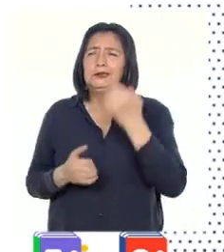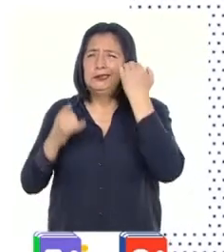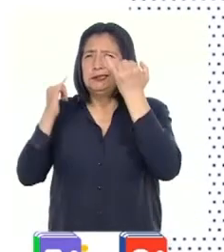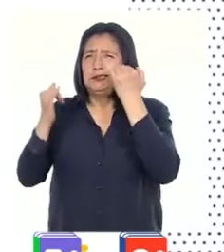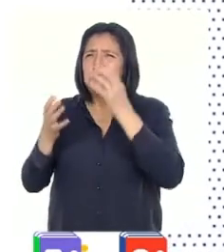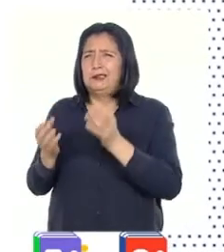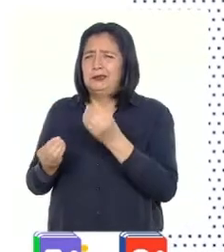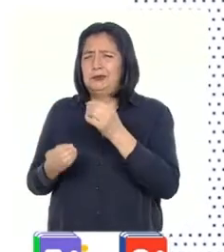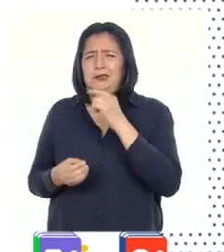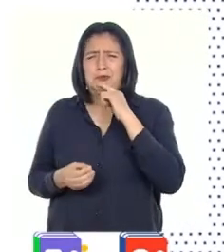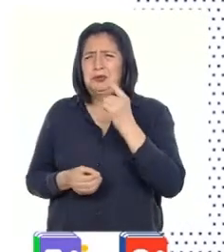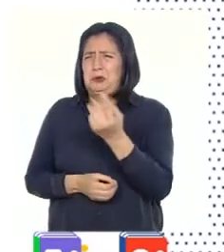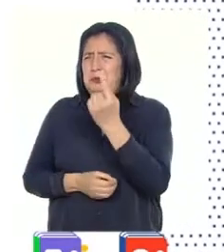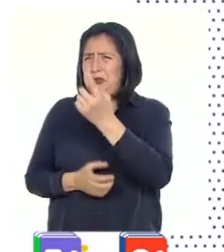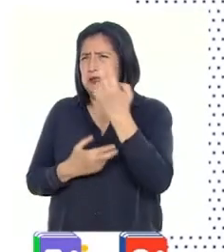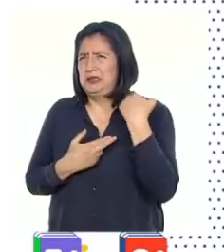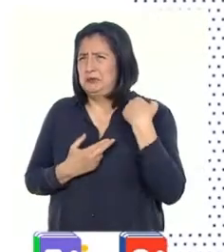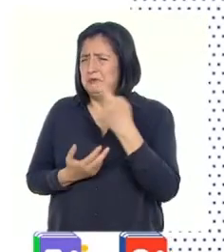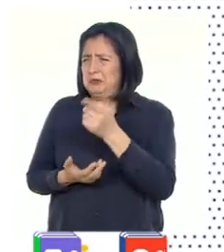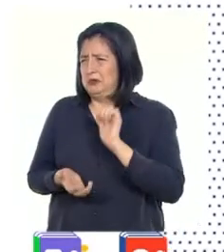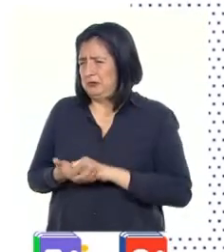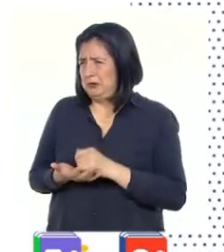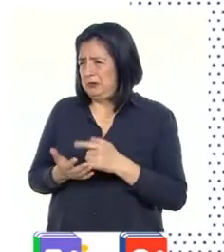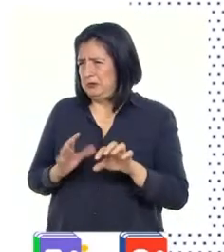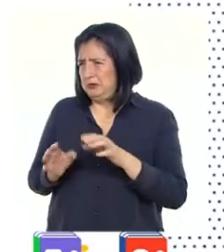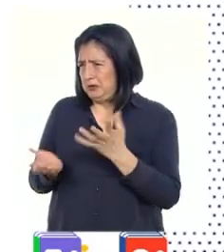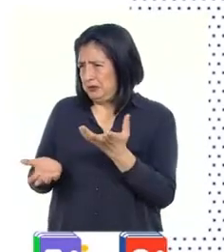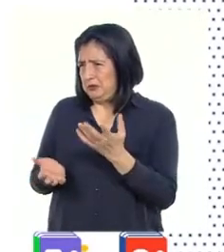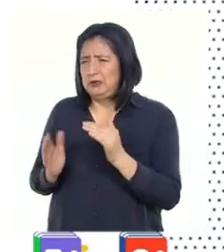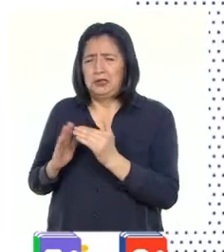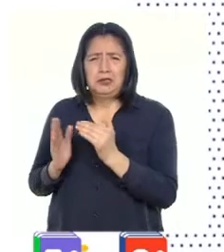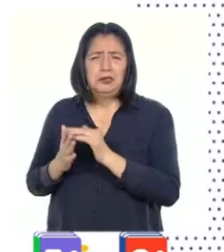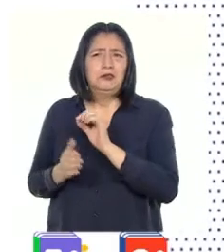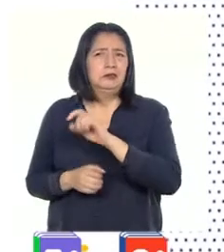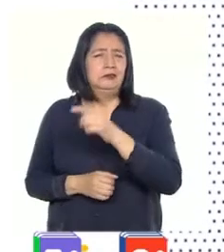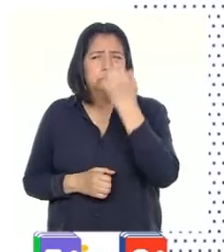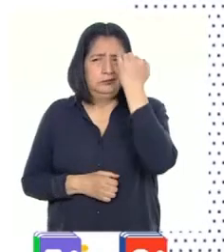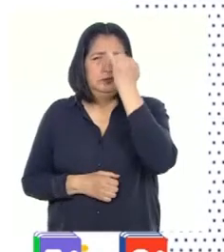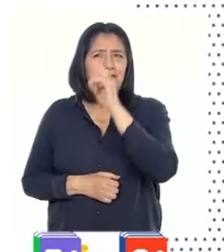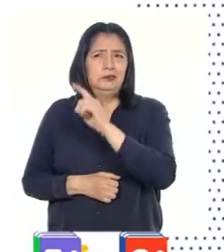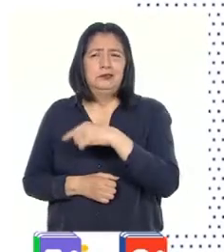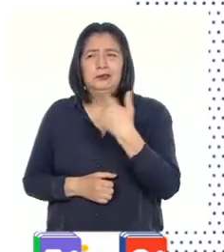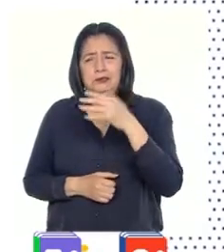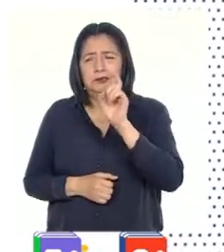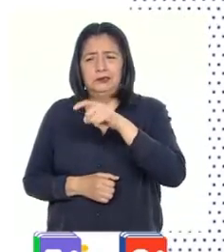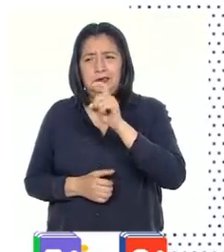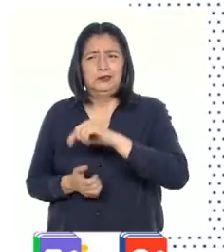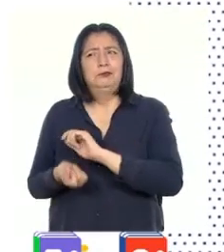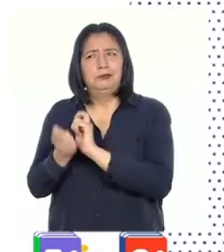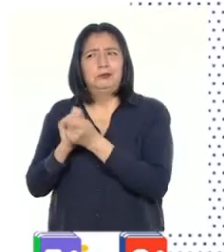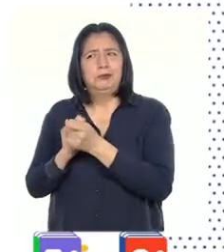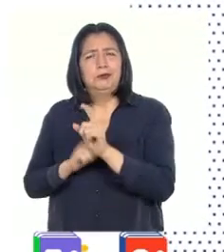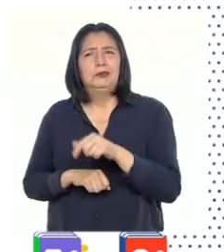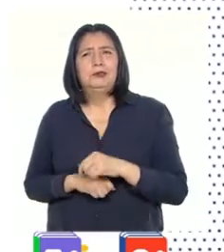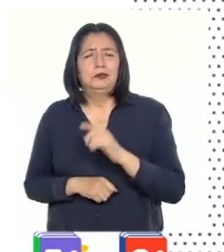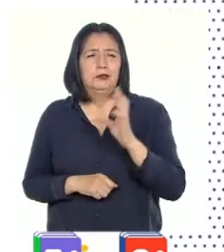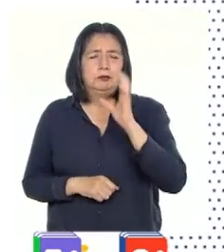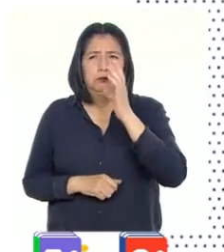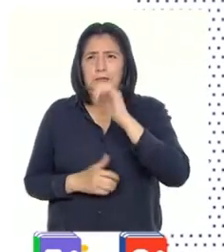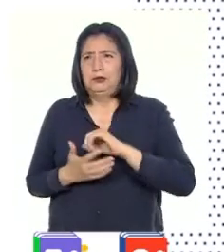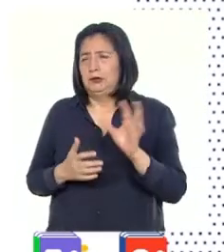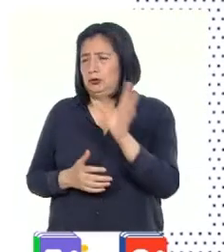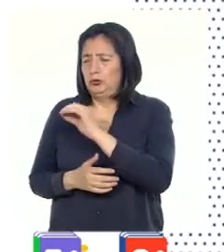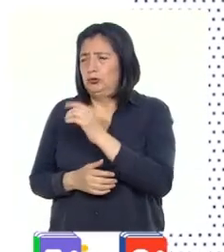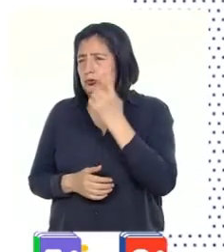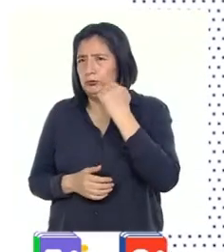ideas como que la mujer es la única responsable de los quehaceres del hogar. Pues estas son ideas que necesitamos vencer. Y buscaré que